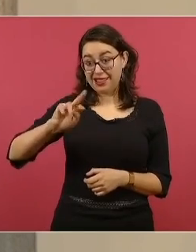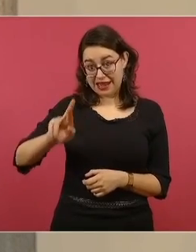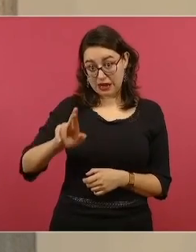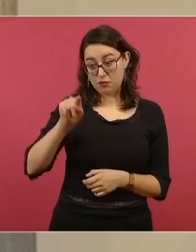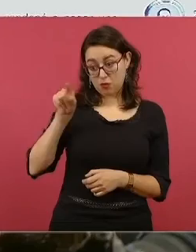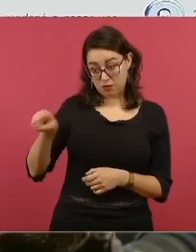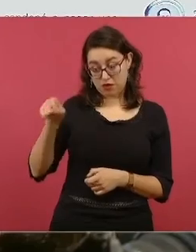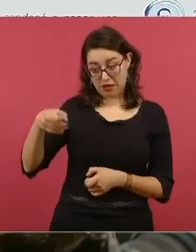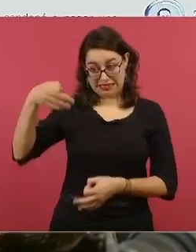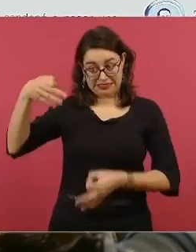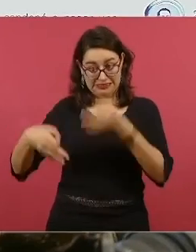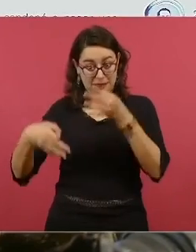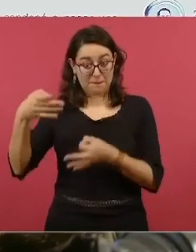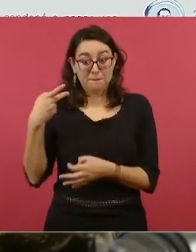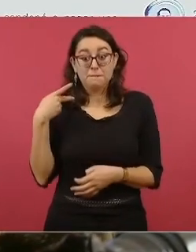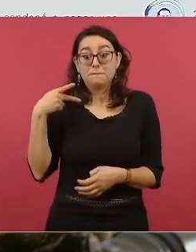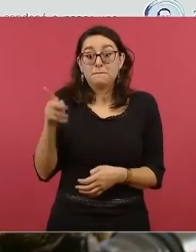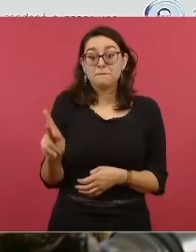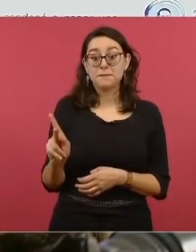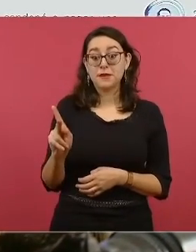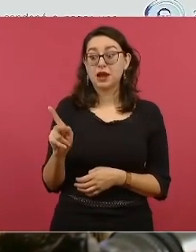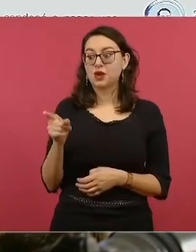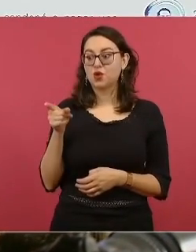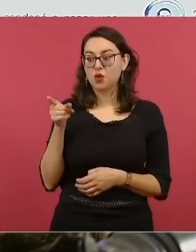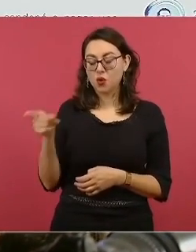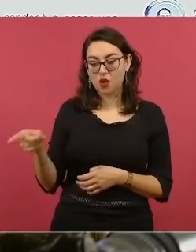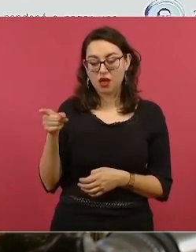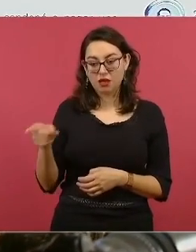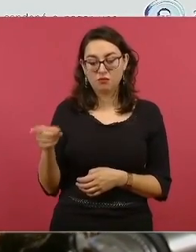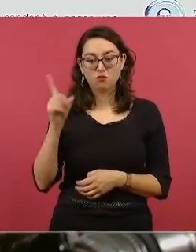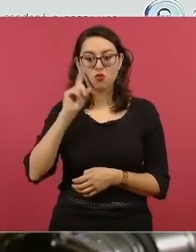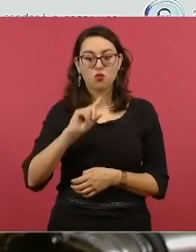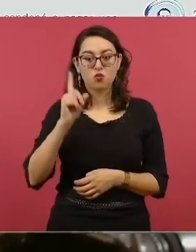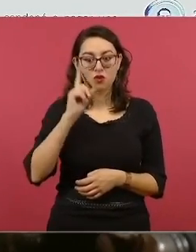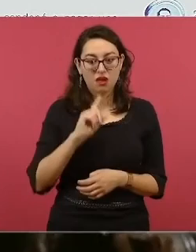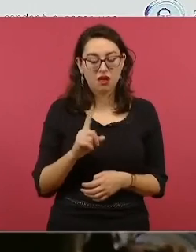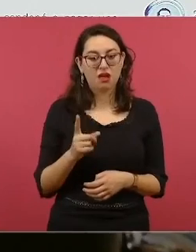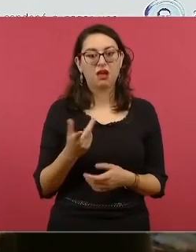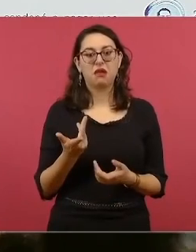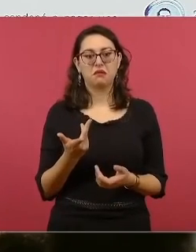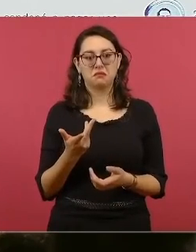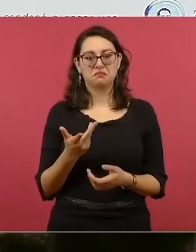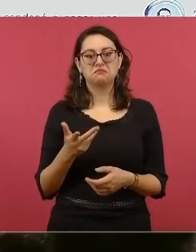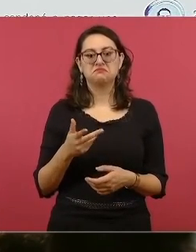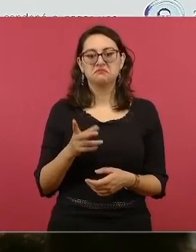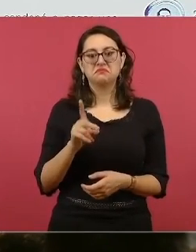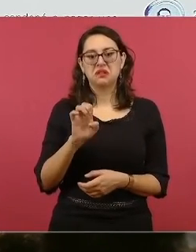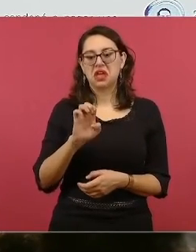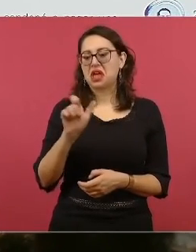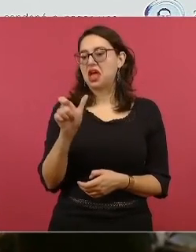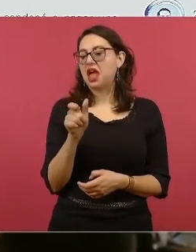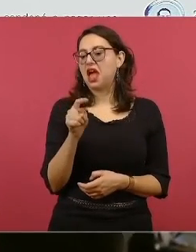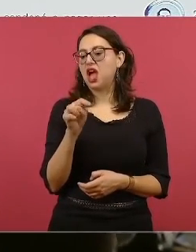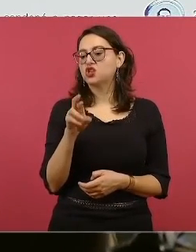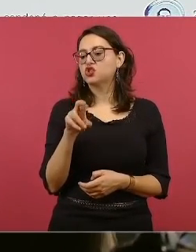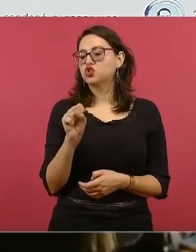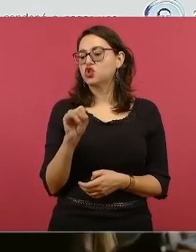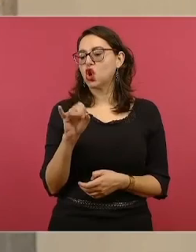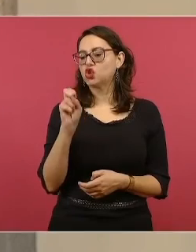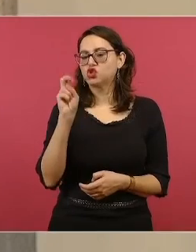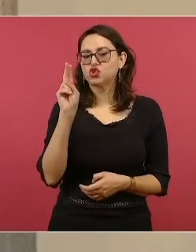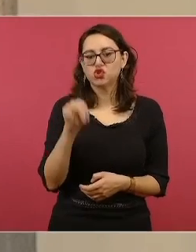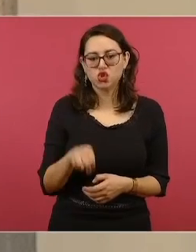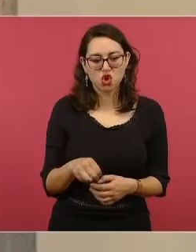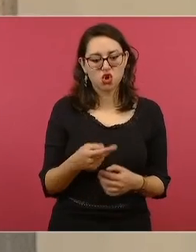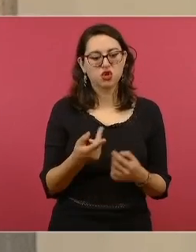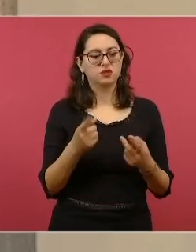por los delitos de extorsión y secuestro exprés. Ella emitió una orden de presentación falsa en contra de una